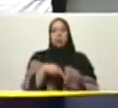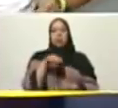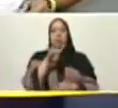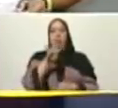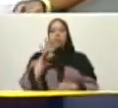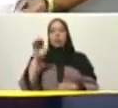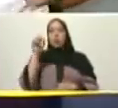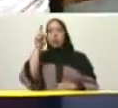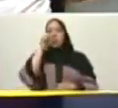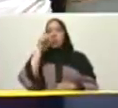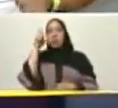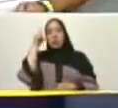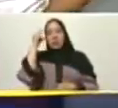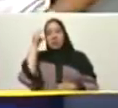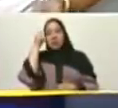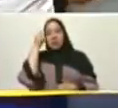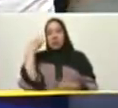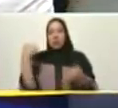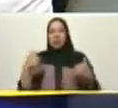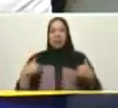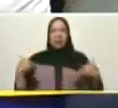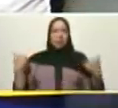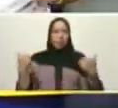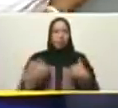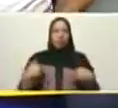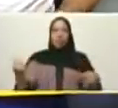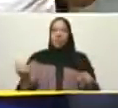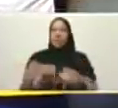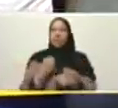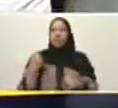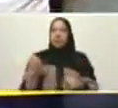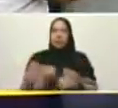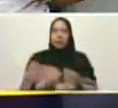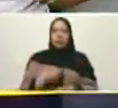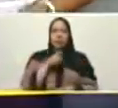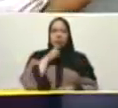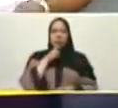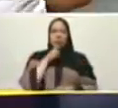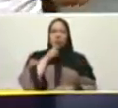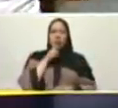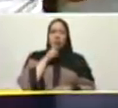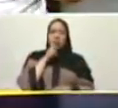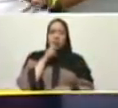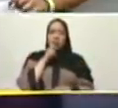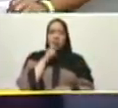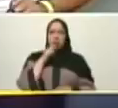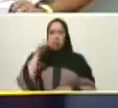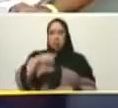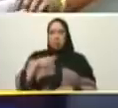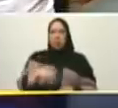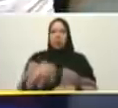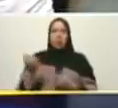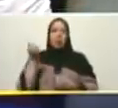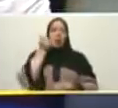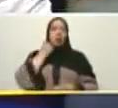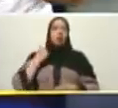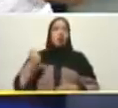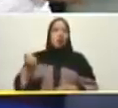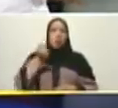150 días de esfuerzo con dificultades con todo lo que pasamos pero aquí estamos presidente